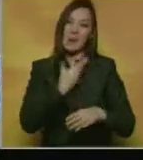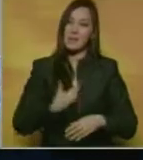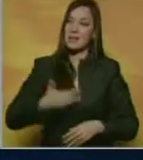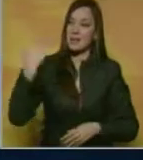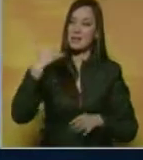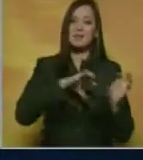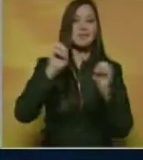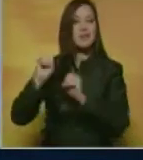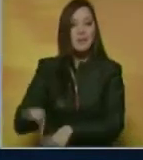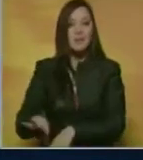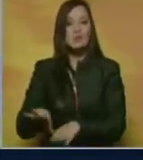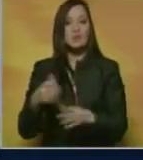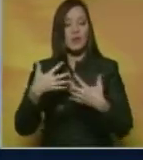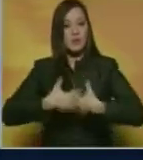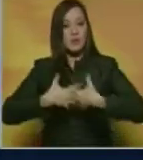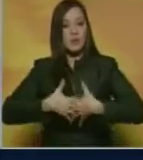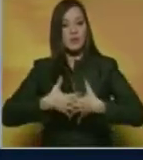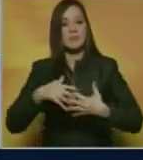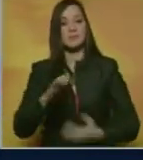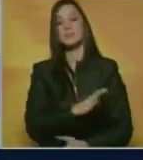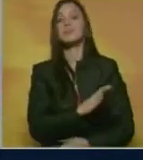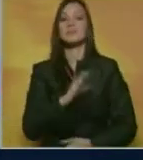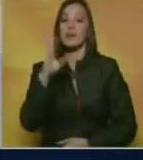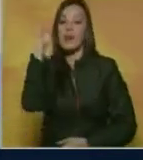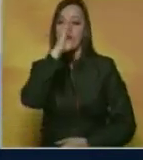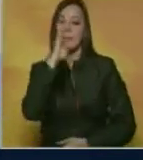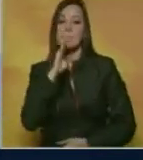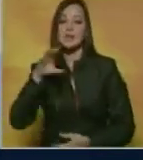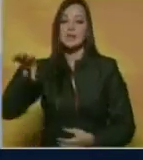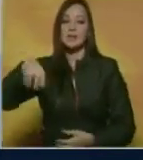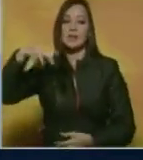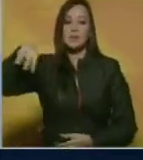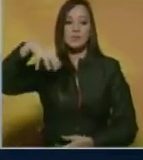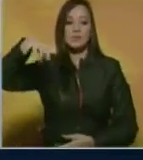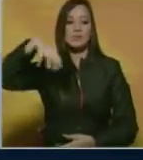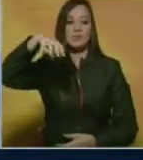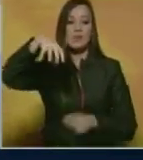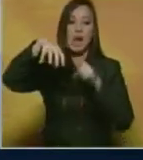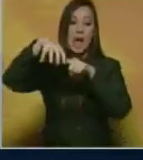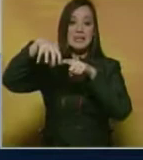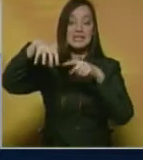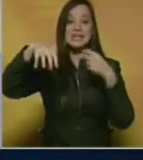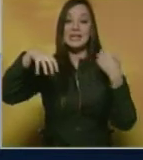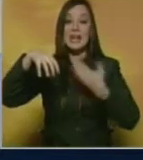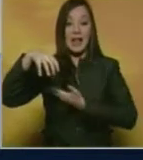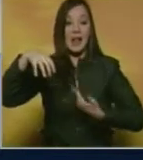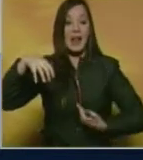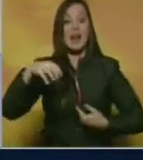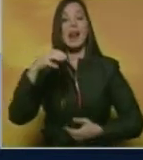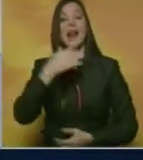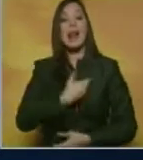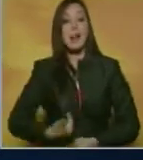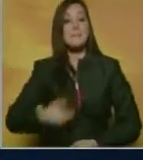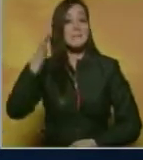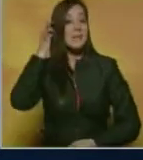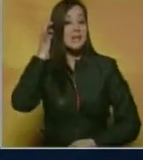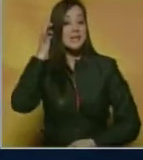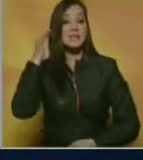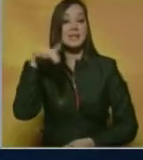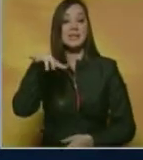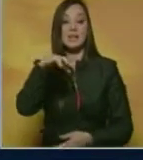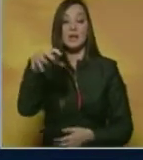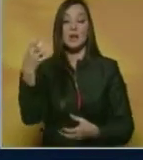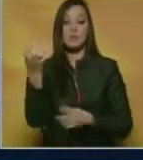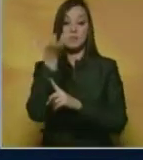En Brasil, el helicóptero que transportaba a la presidenta Dilma Rousseff hasta la base aérea de Brasilia se incendió sin